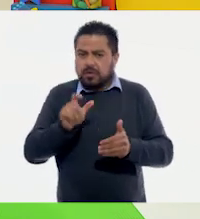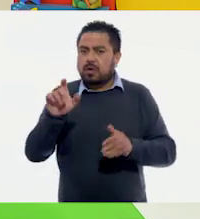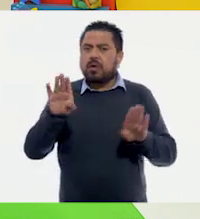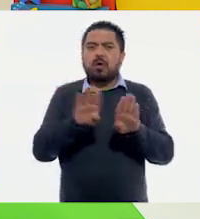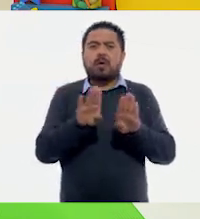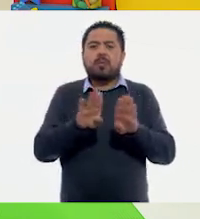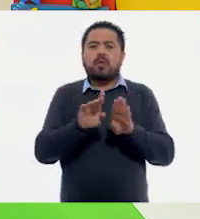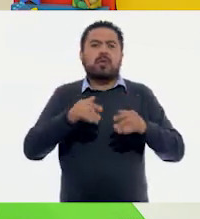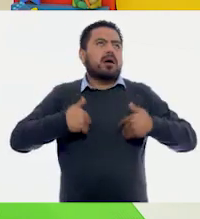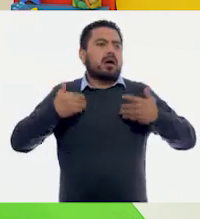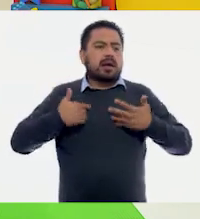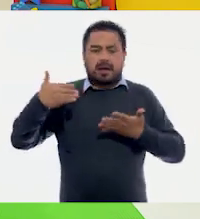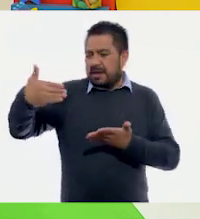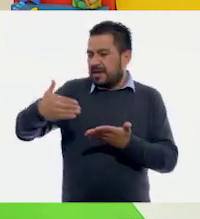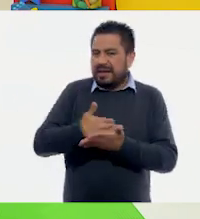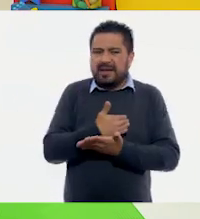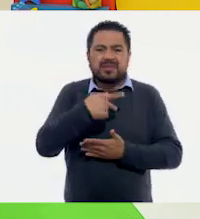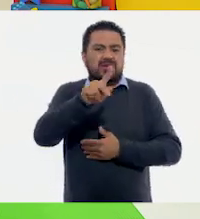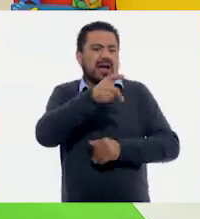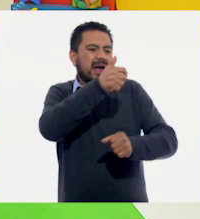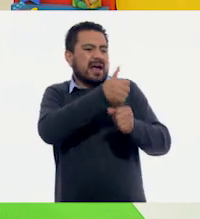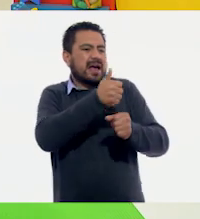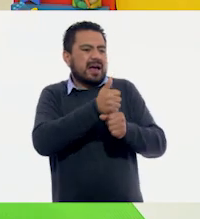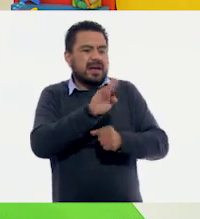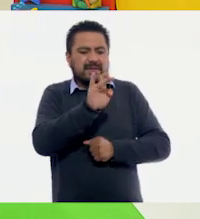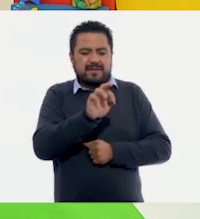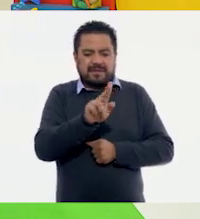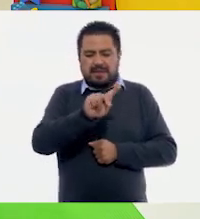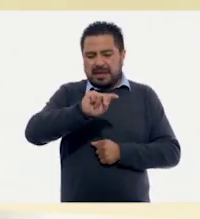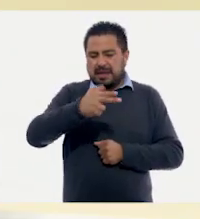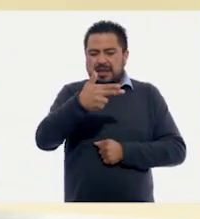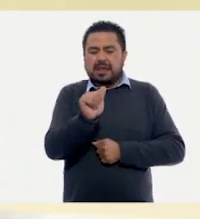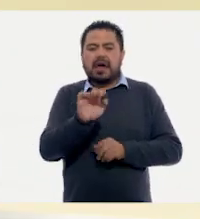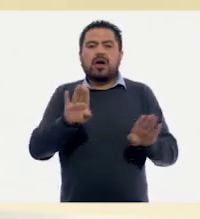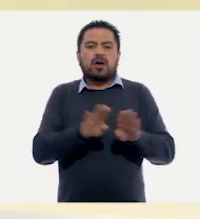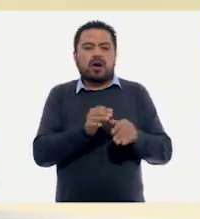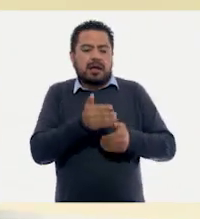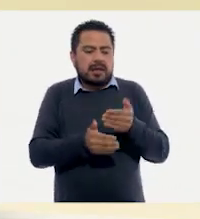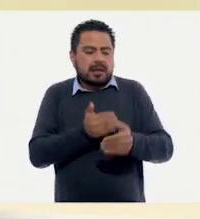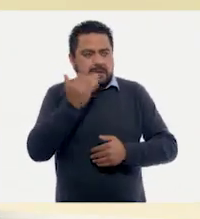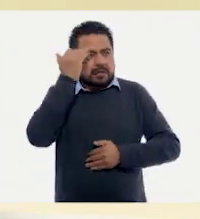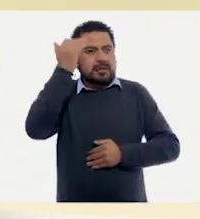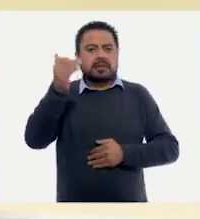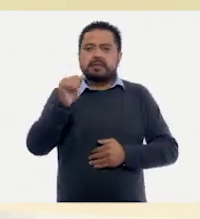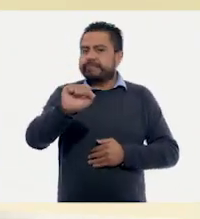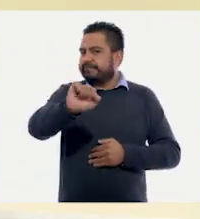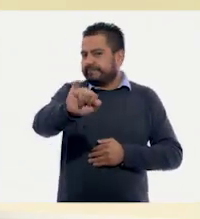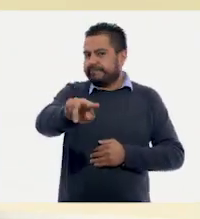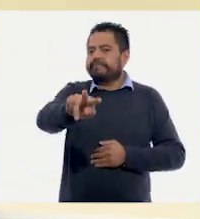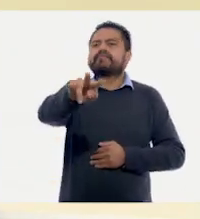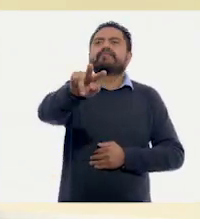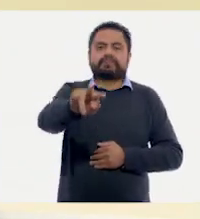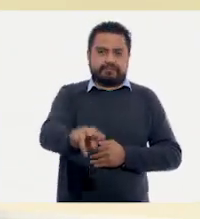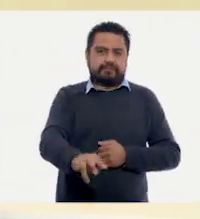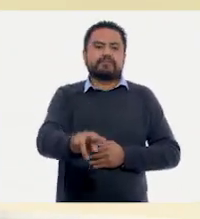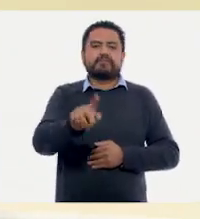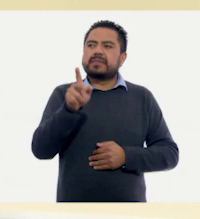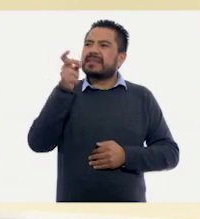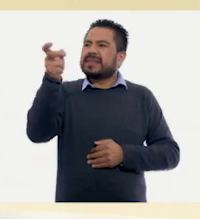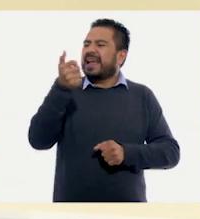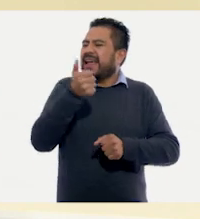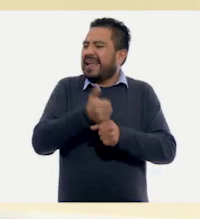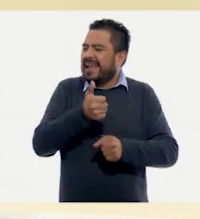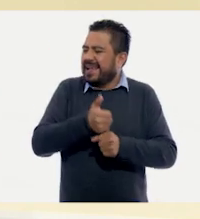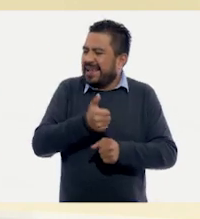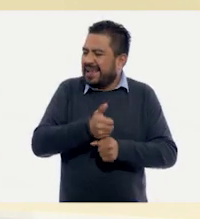cuando vino a visitarnos tu abuelita Berta en el programa A Través del Tiempo. Ay, es verdad. Esa abuelita